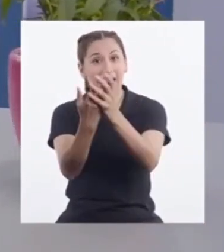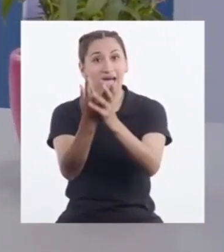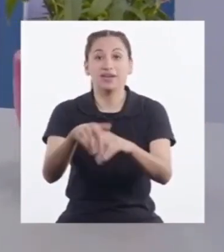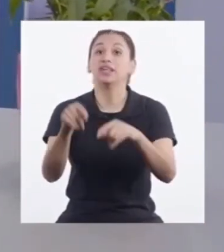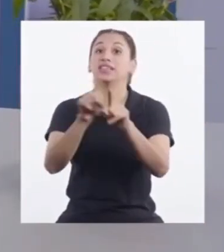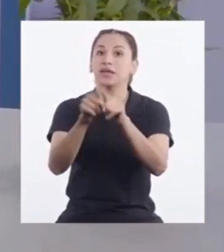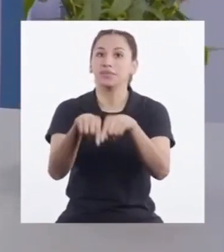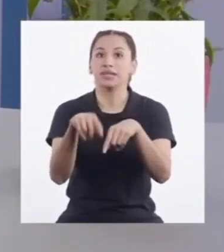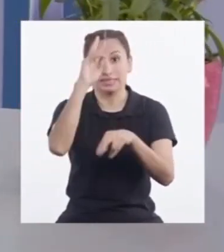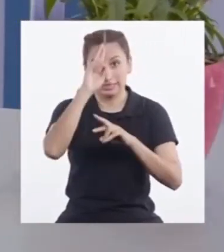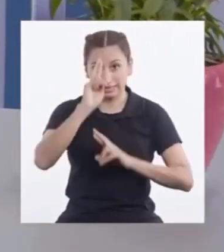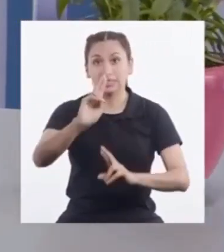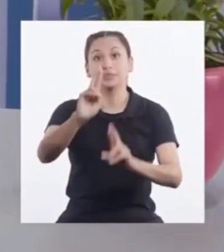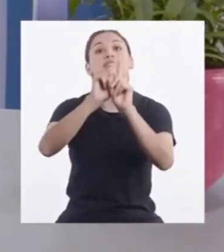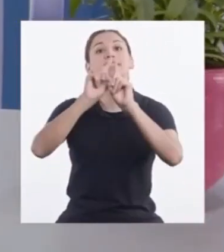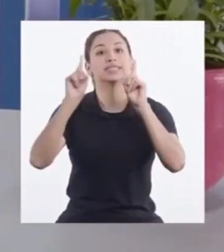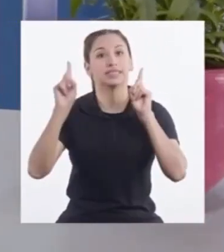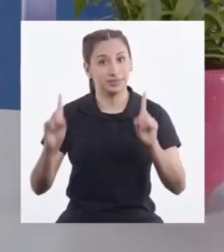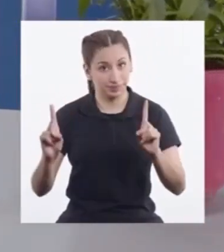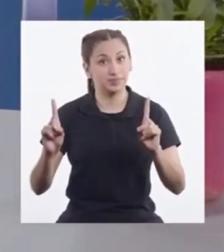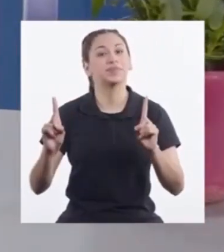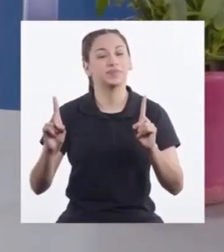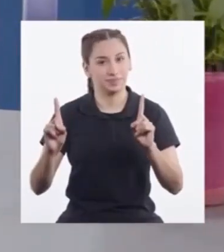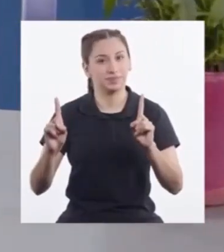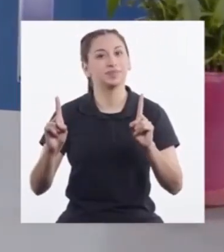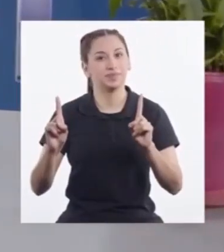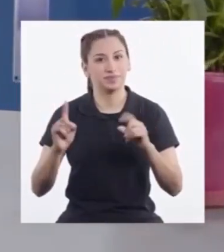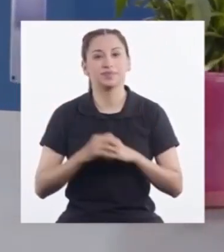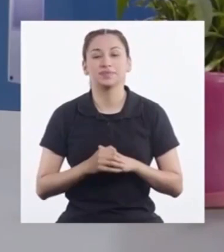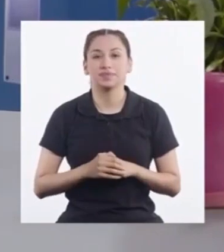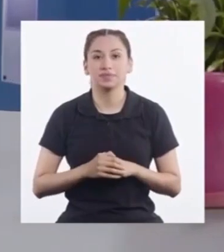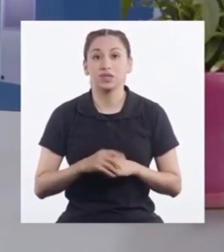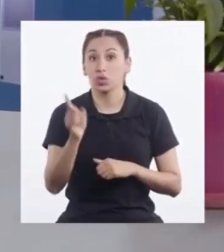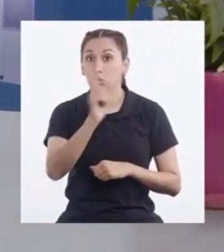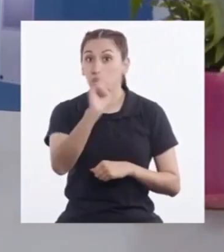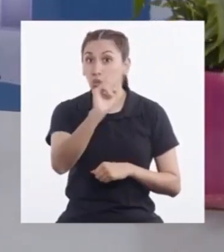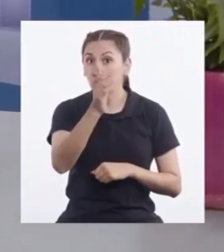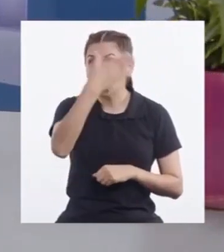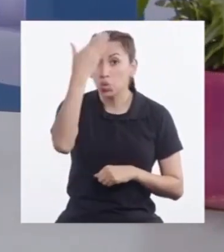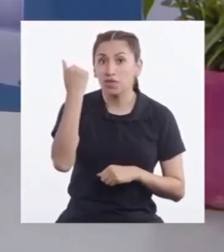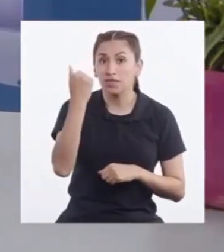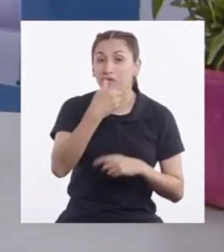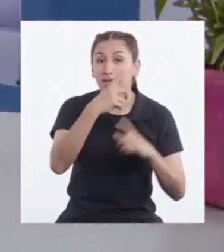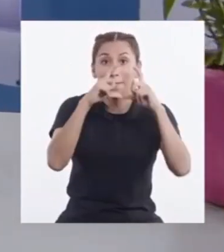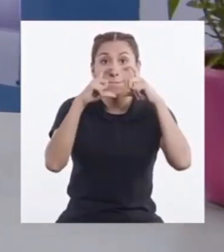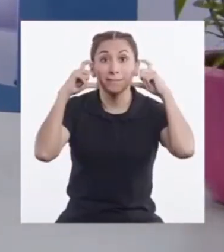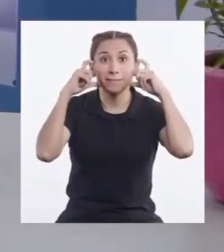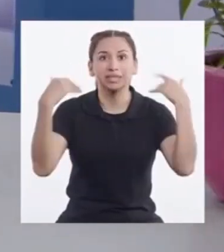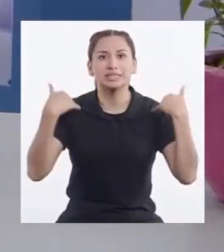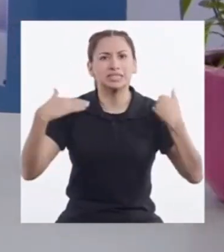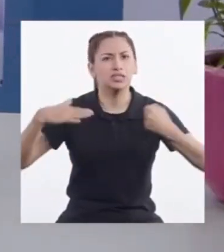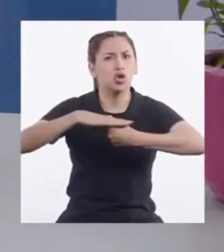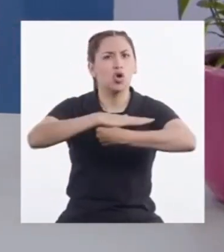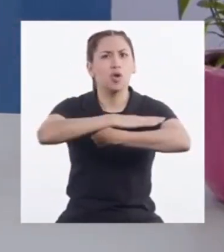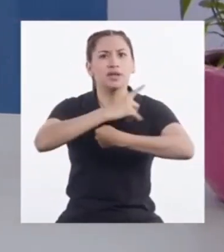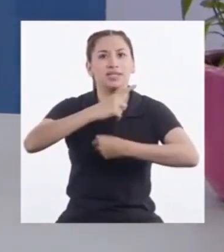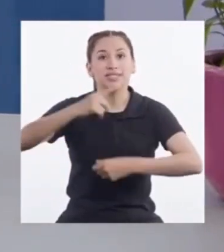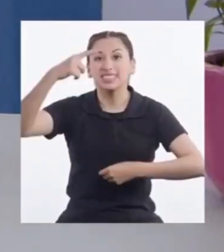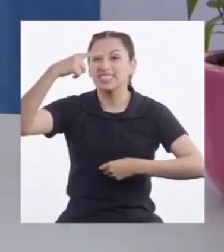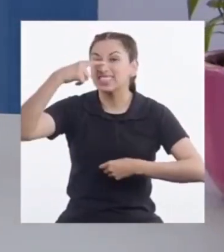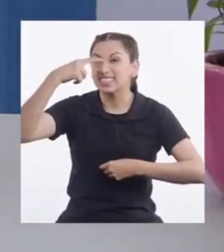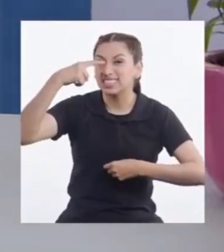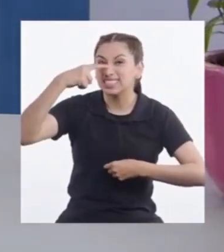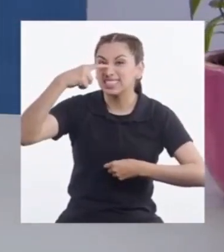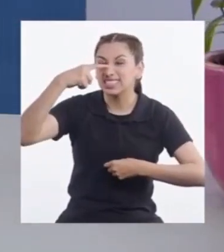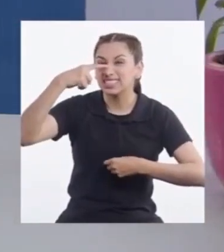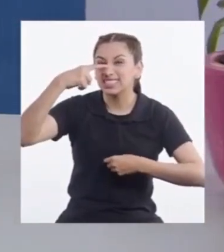mantengan El distanciamiento Social No olviden que la mascarilla Debe cubrirnos hasta